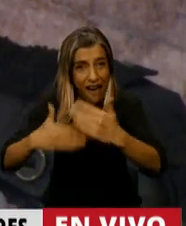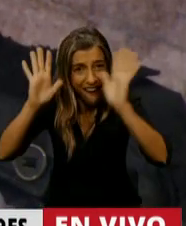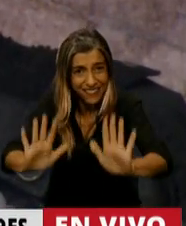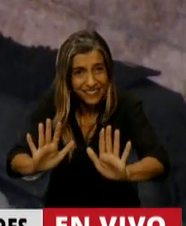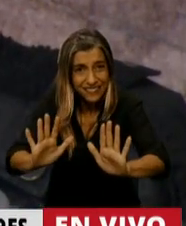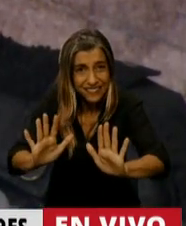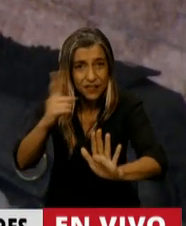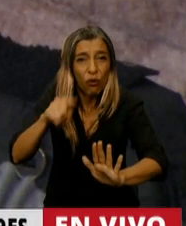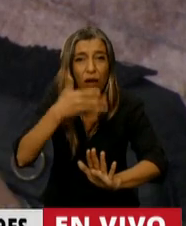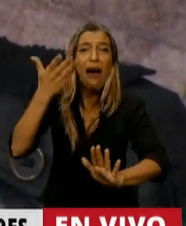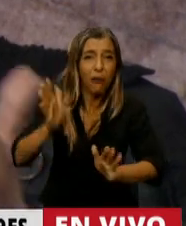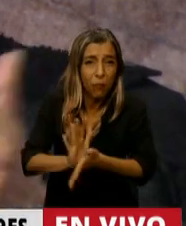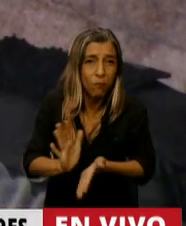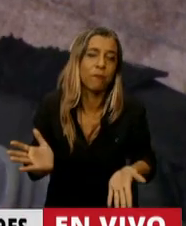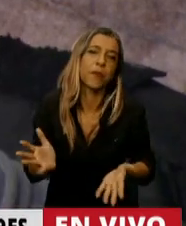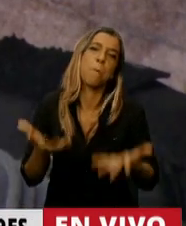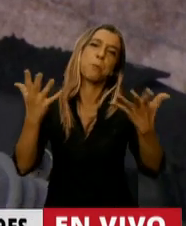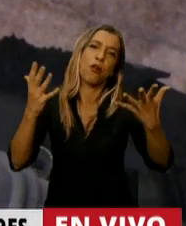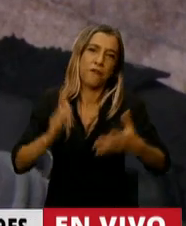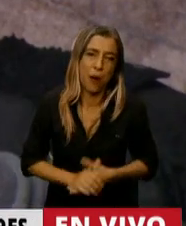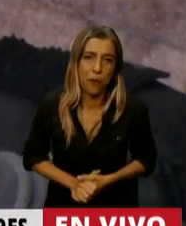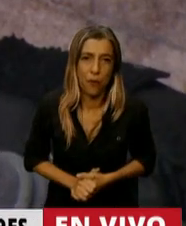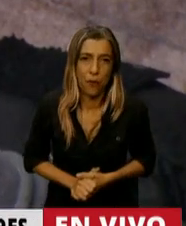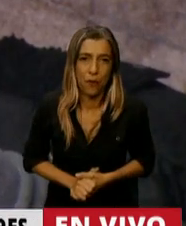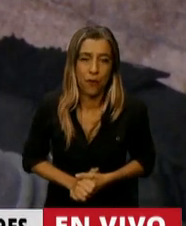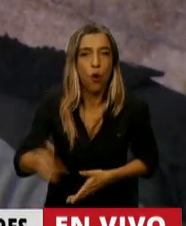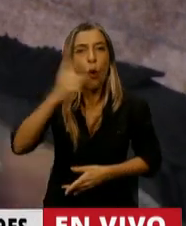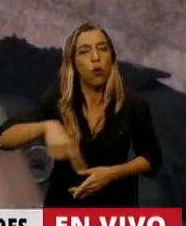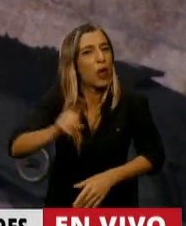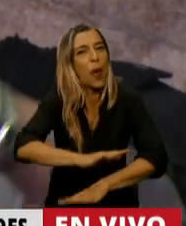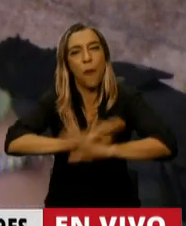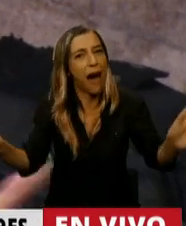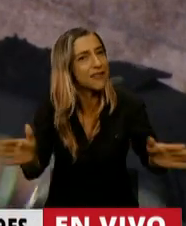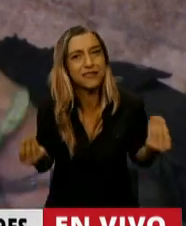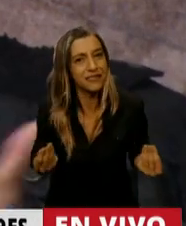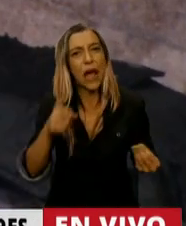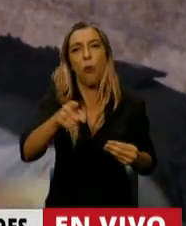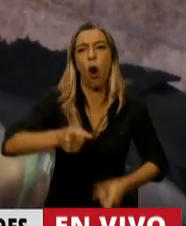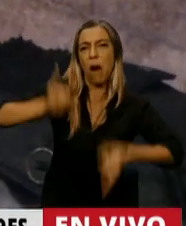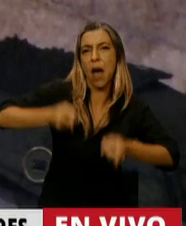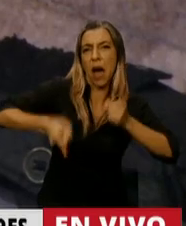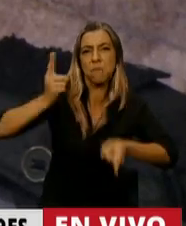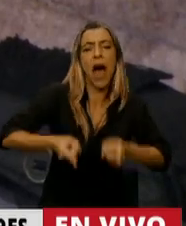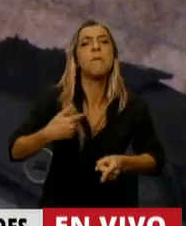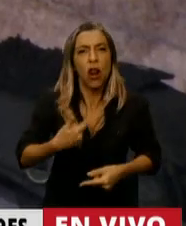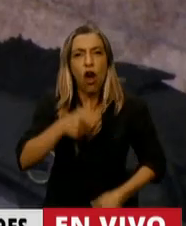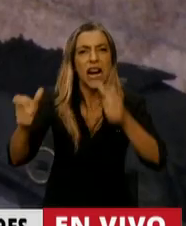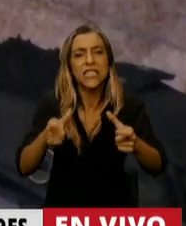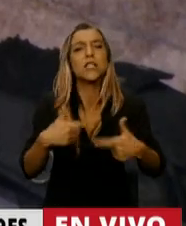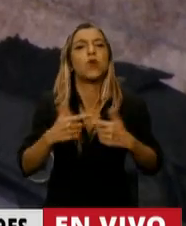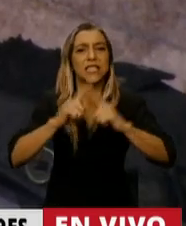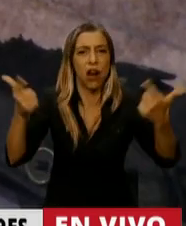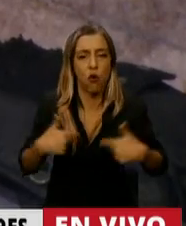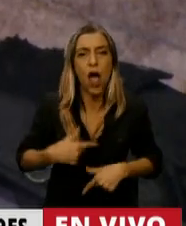dejen de hacer demagogia porque la única respuesta posible es que saquen ese